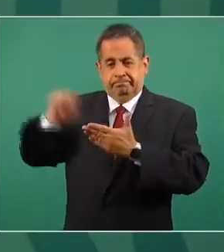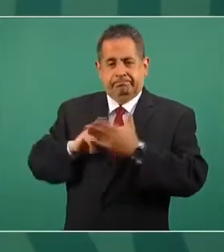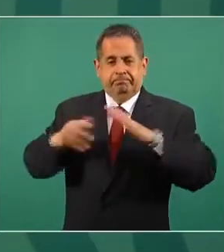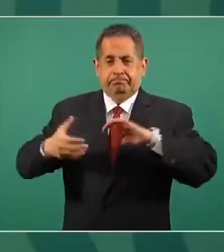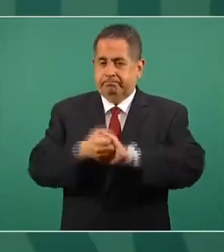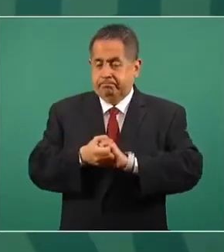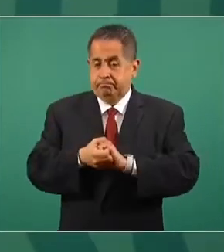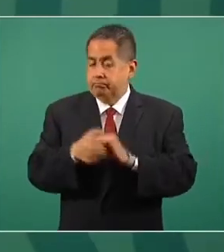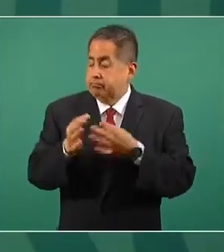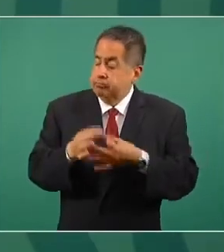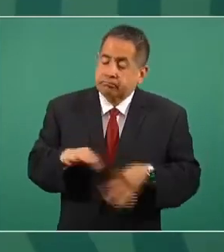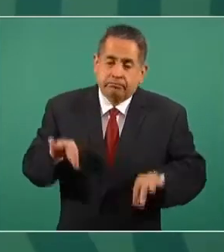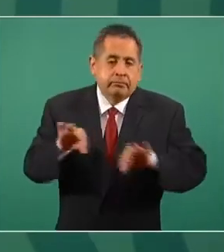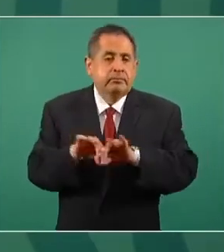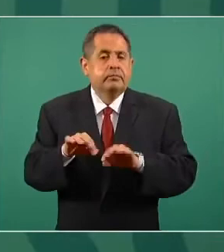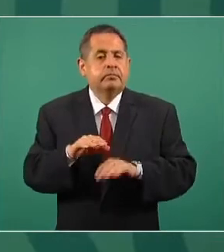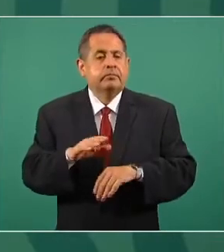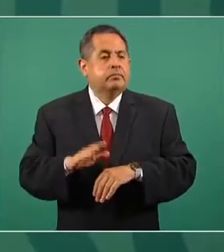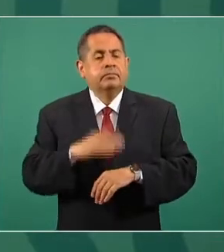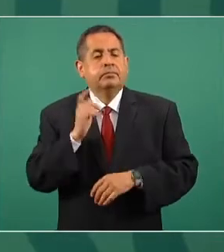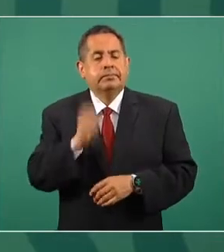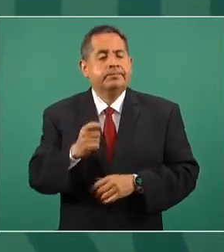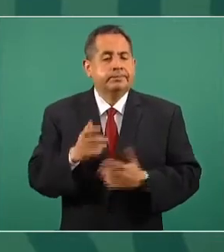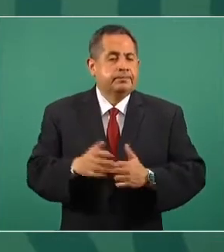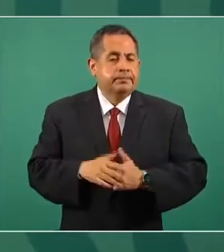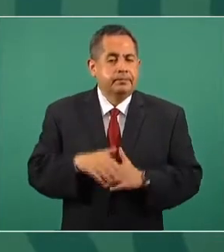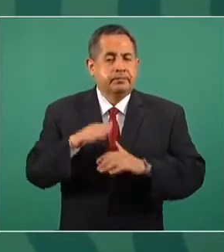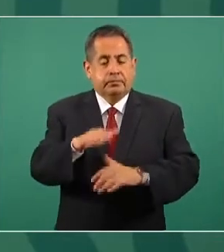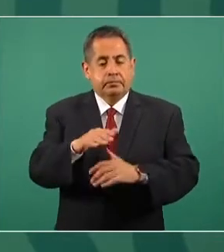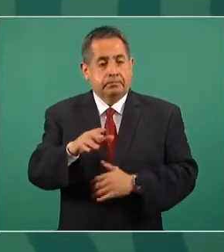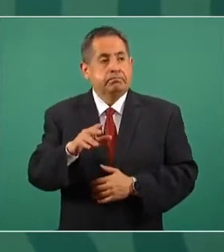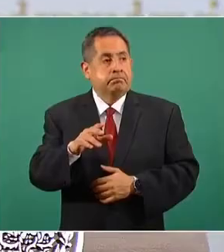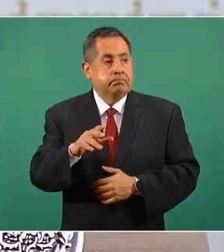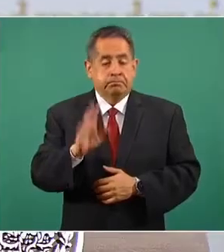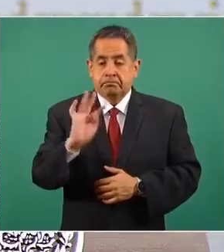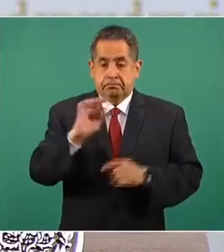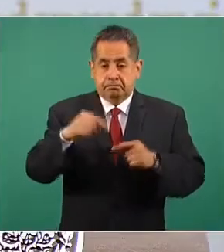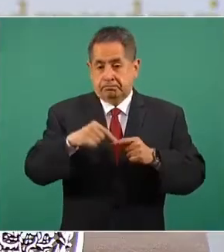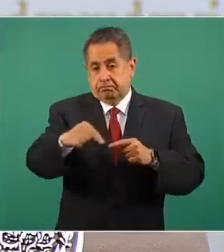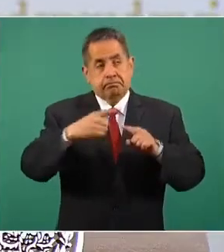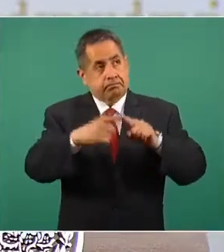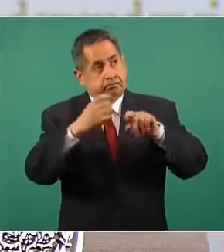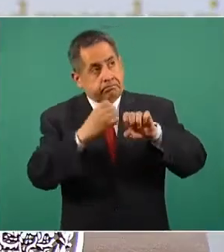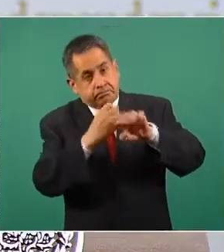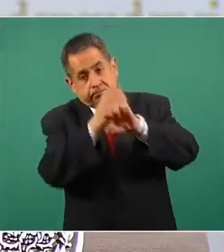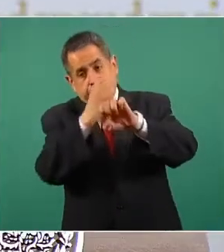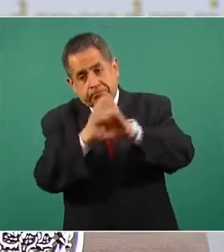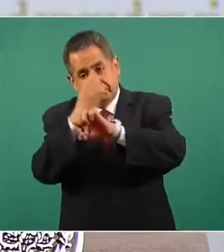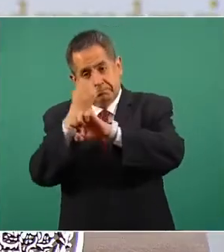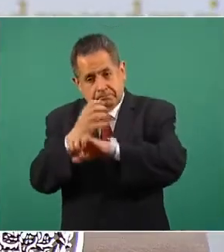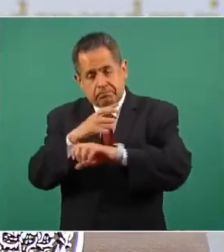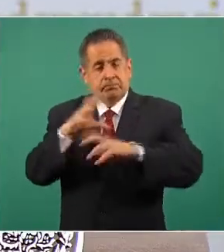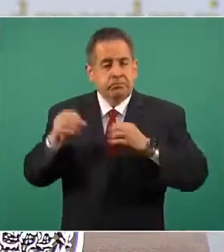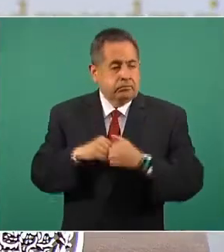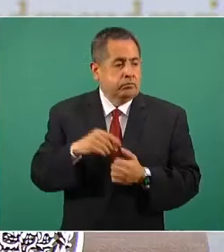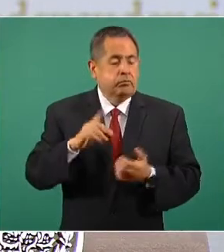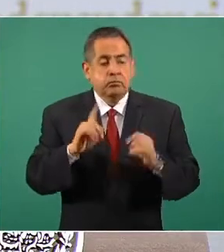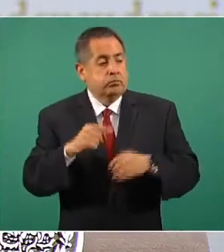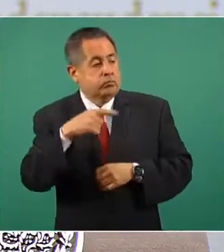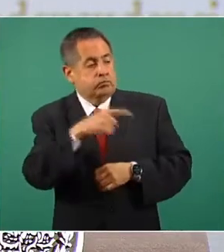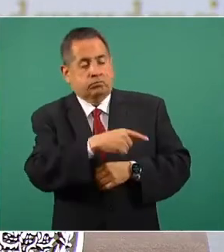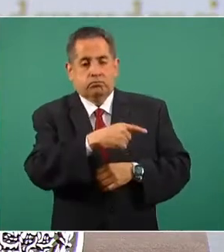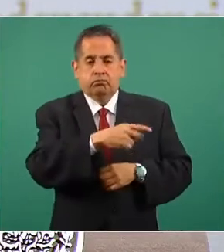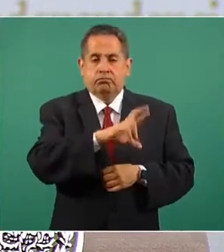mayor relevancia respecto a la posibilidad de los estados e incluso de la iniciativa privada